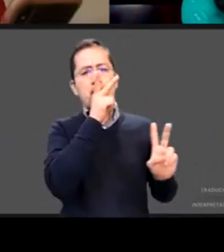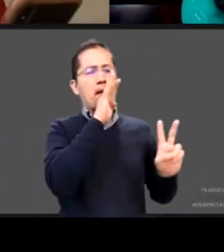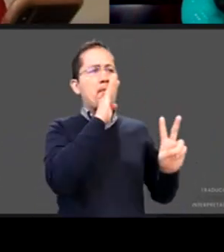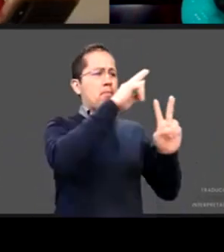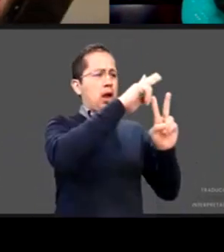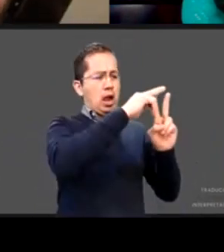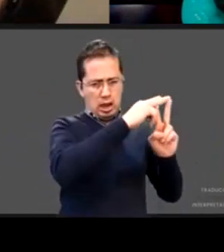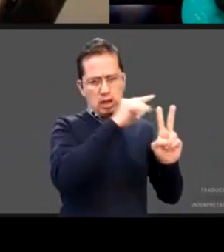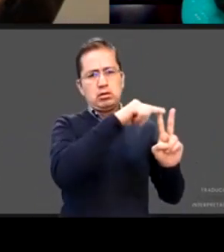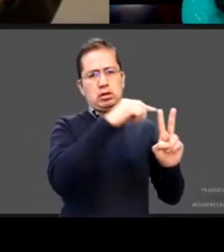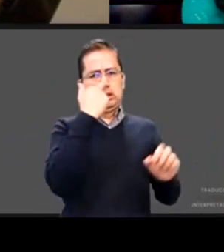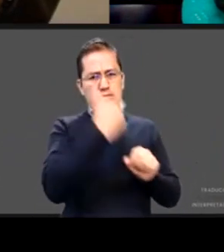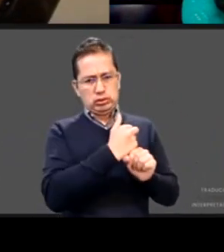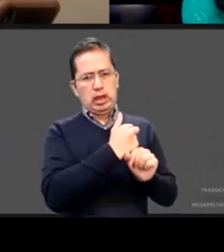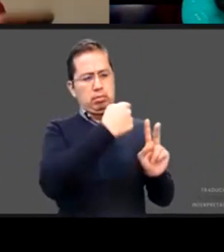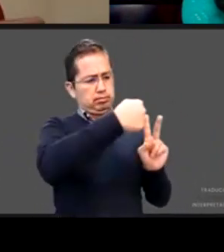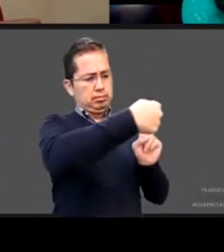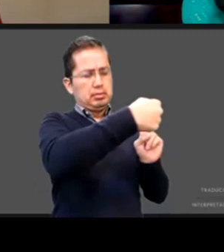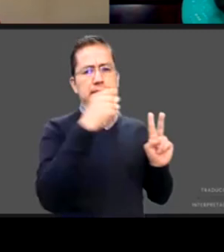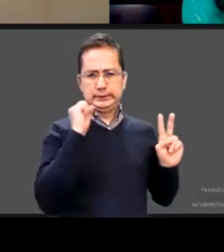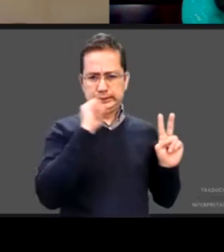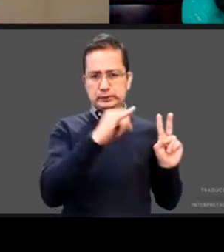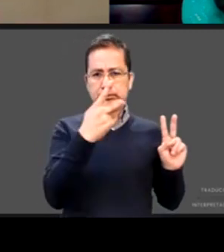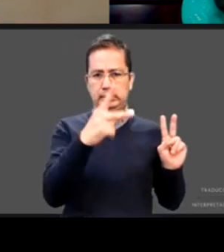casos tenemos el apoyo de